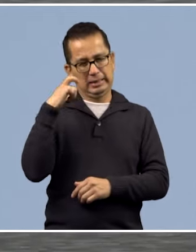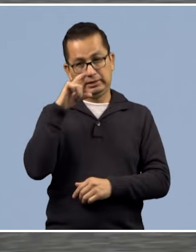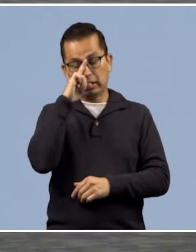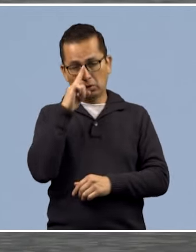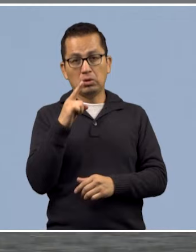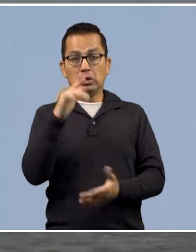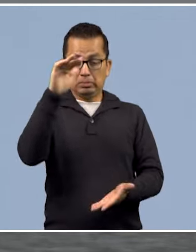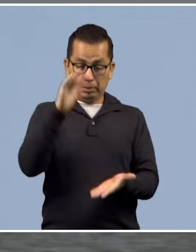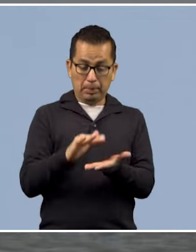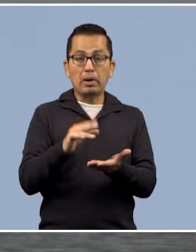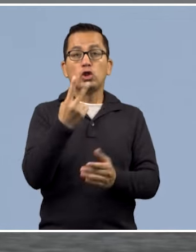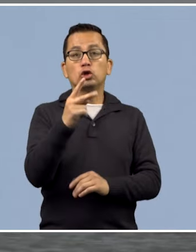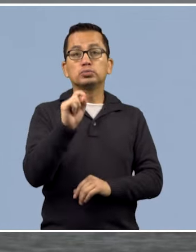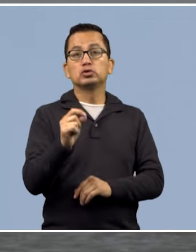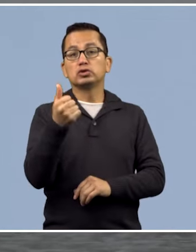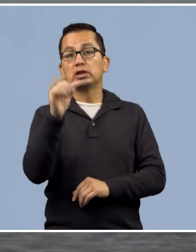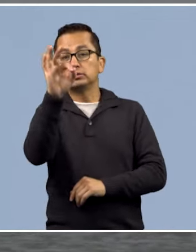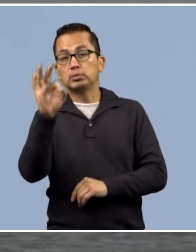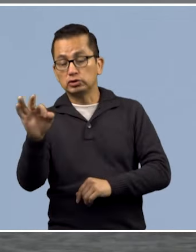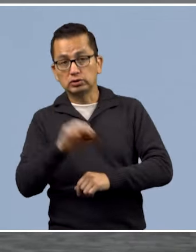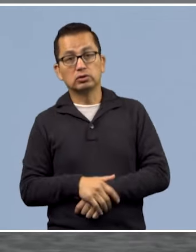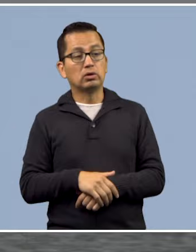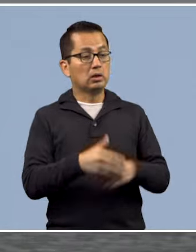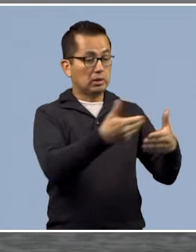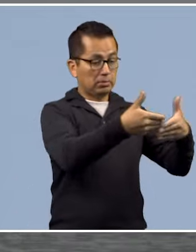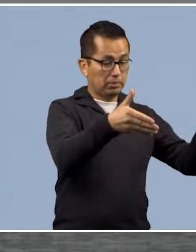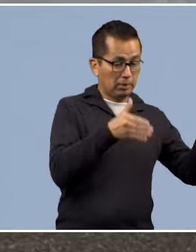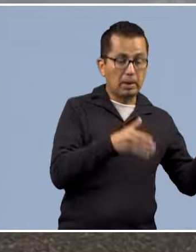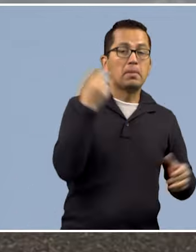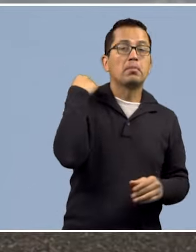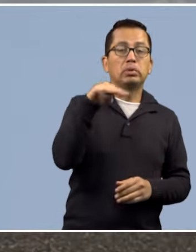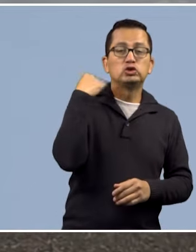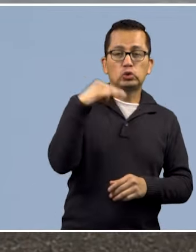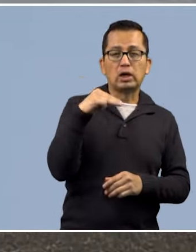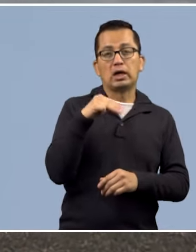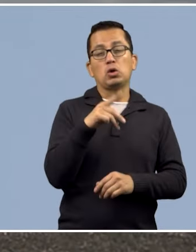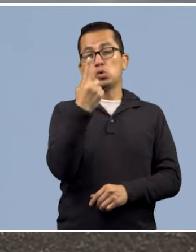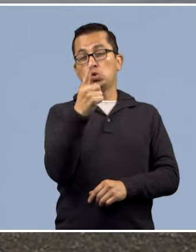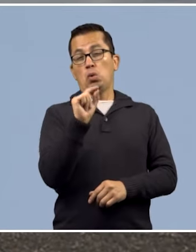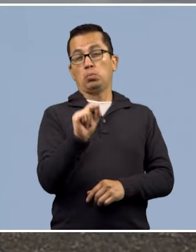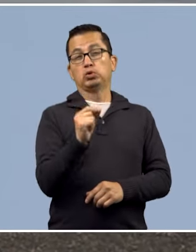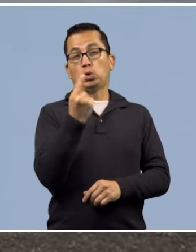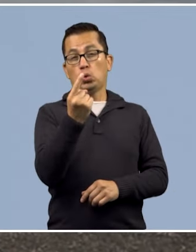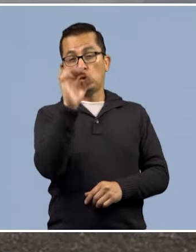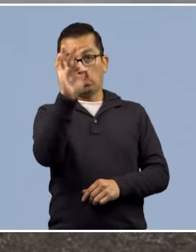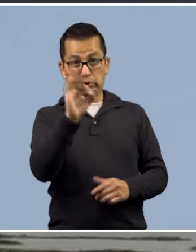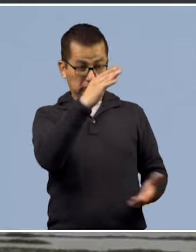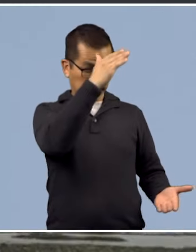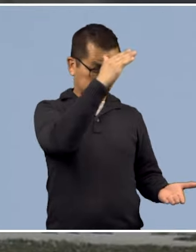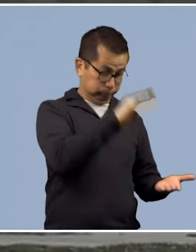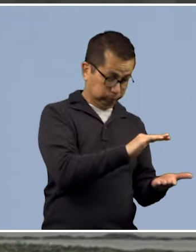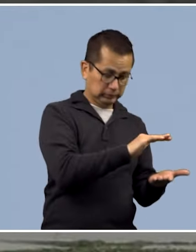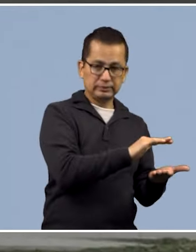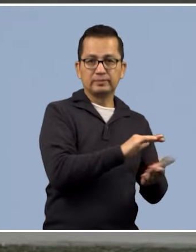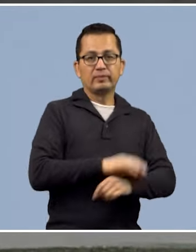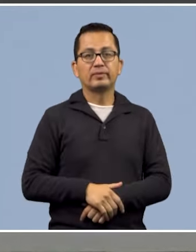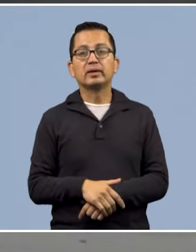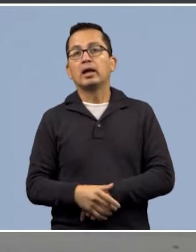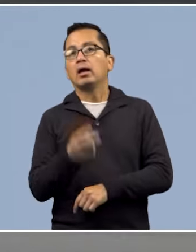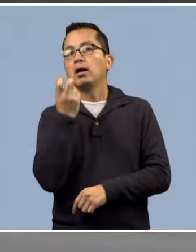en Querétaro, con 2.6%, y la presa de Gonzalo, en Michoacán, con el 1.1%.